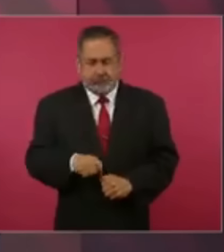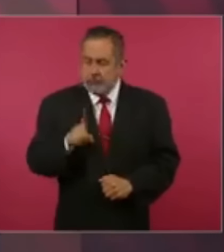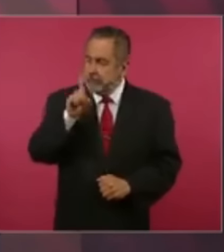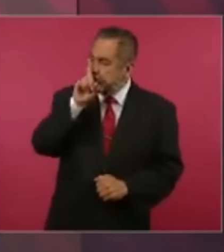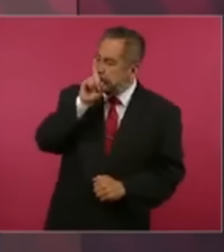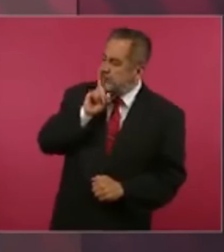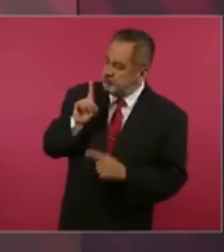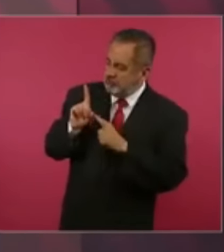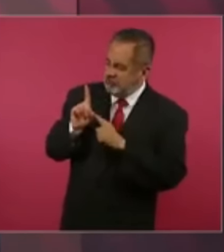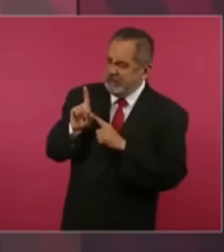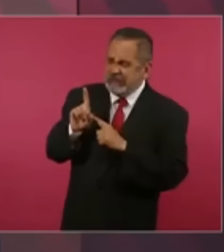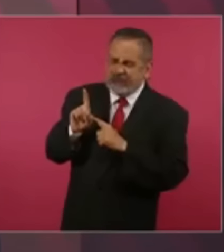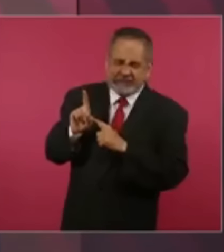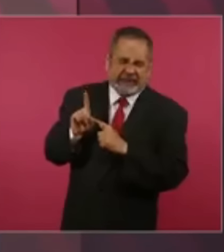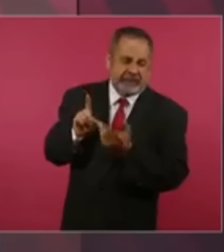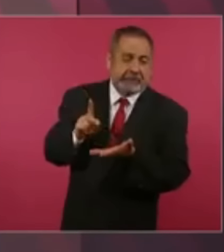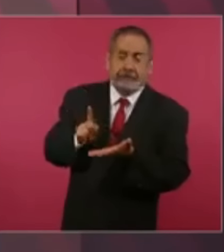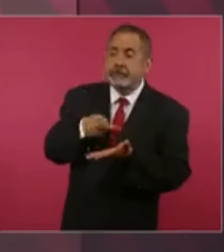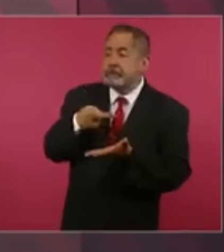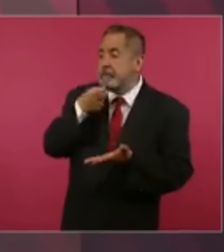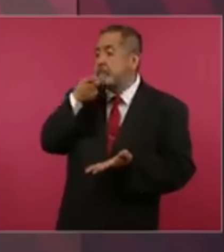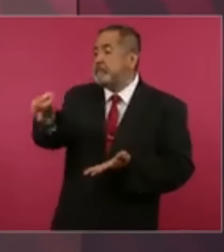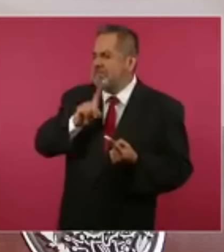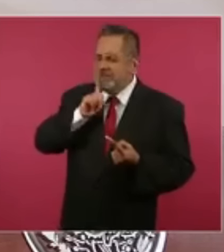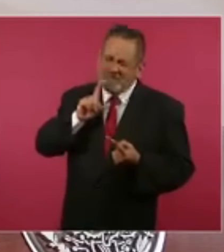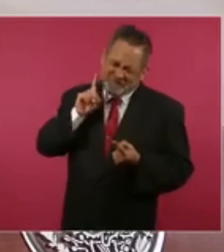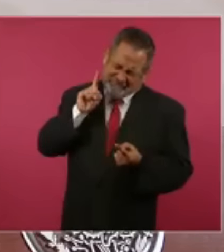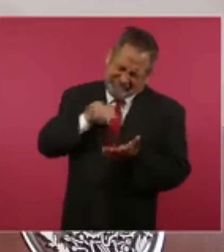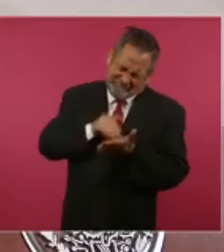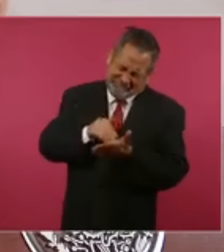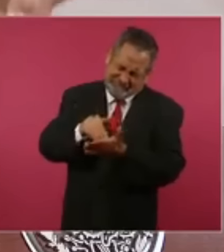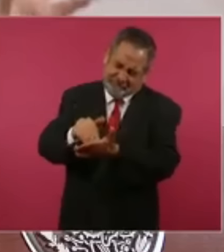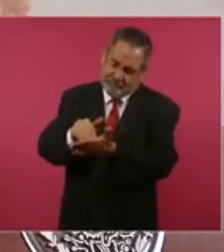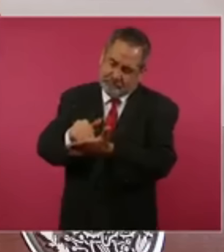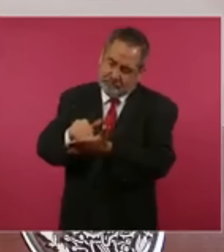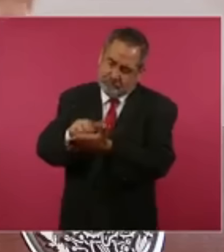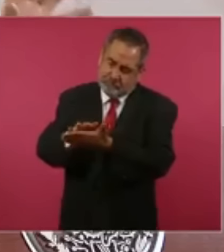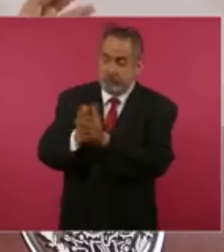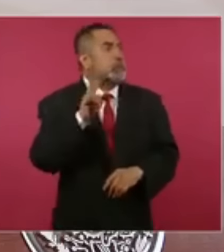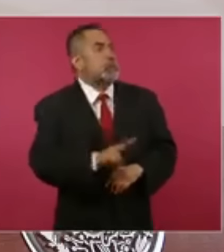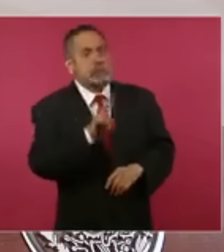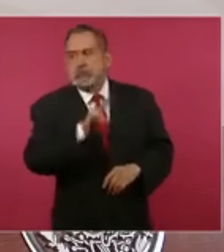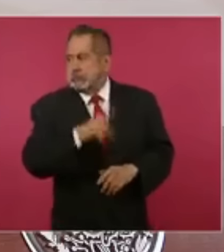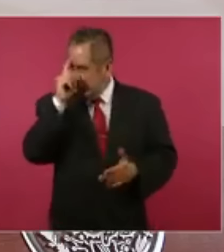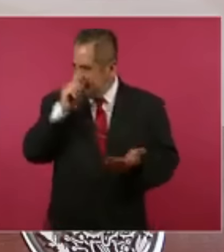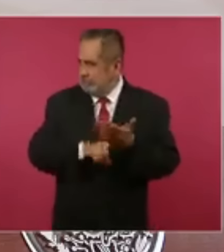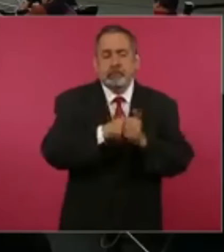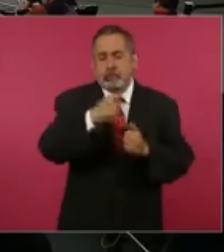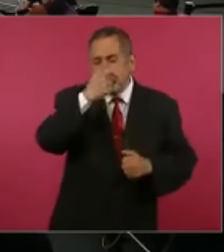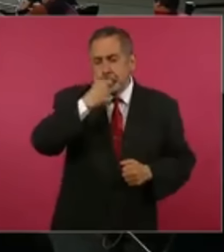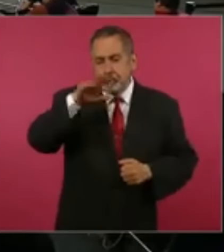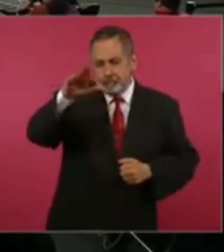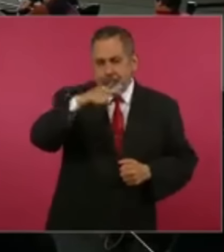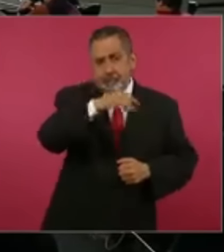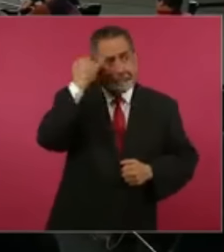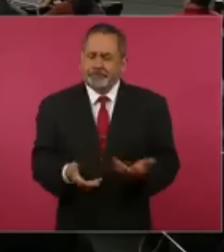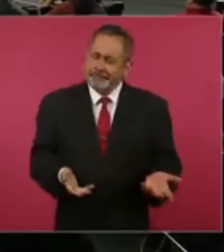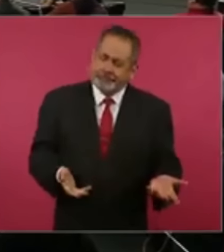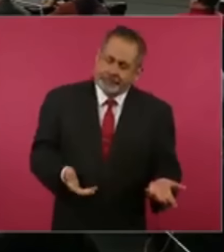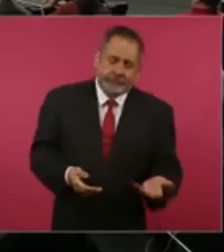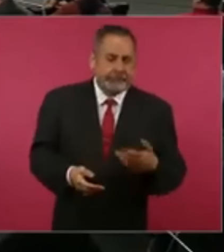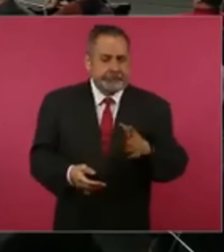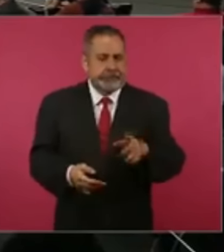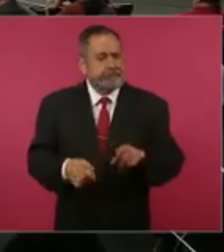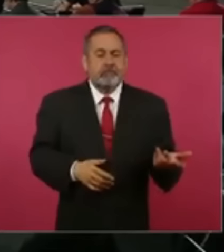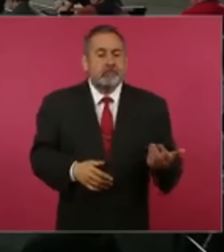que se repite muchas veces puede convertirse en verdad. Y él era el jefe de propaganda de Hitler. Y eso no ha cambiado.